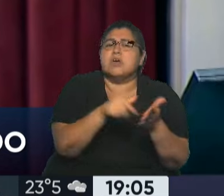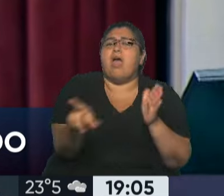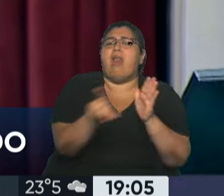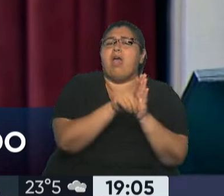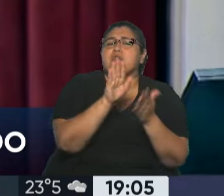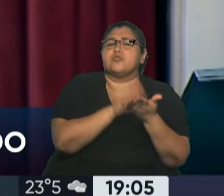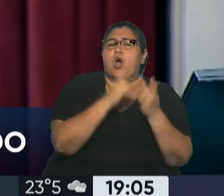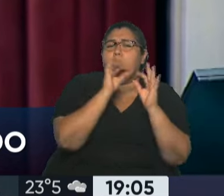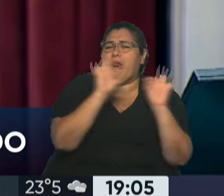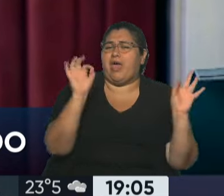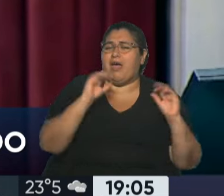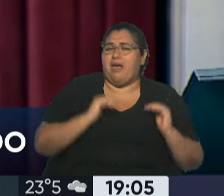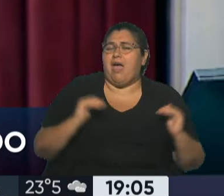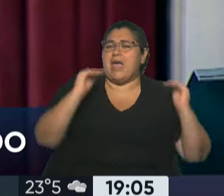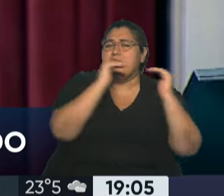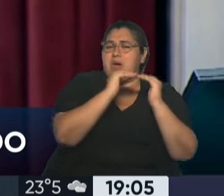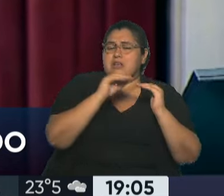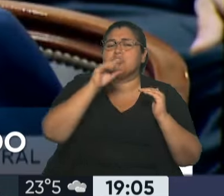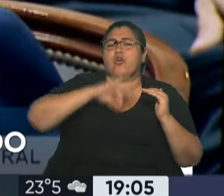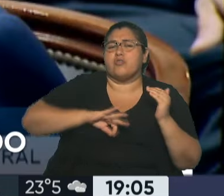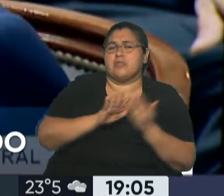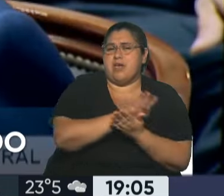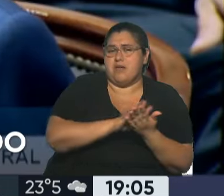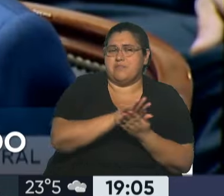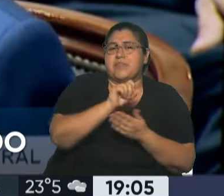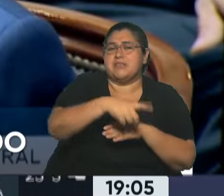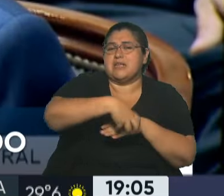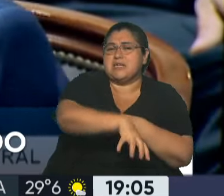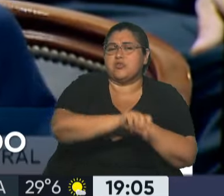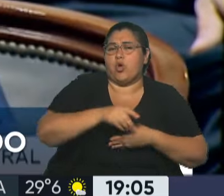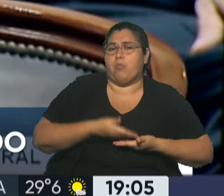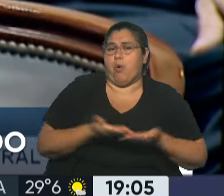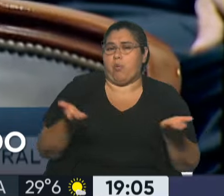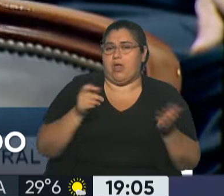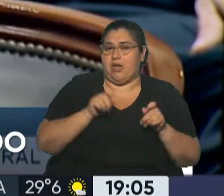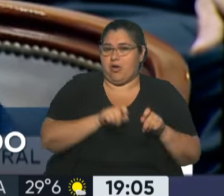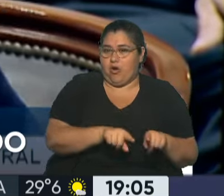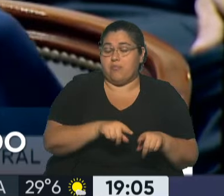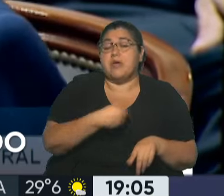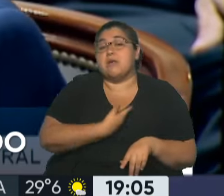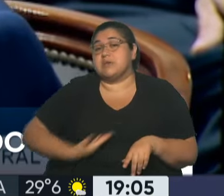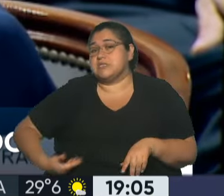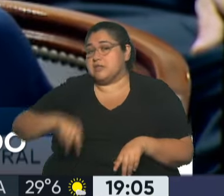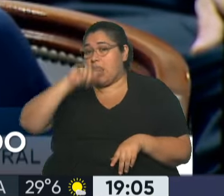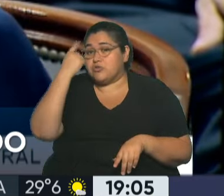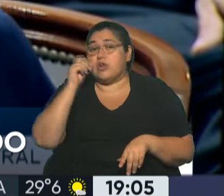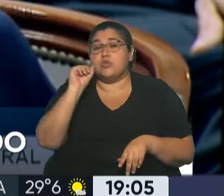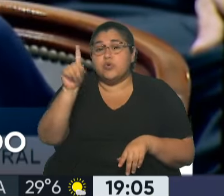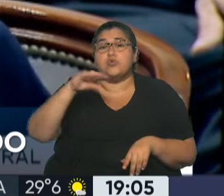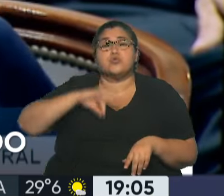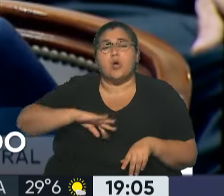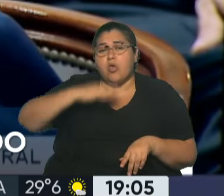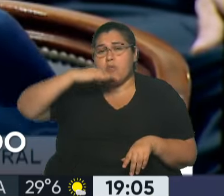Equiparación y Limitación de Remuneraciones en el Sector Público. Propone que el presidente de la nación percibirá la remuneración